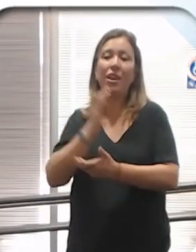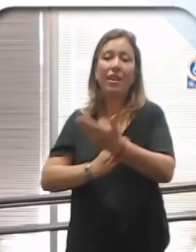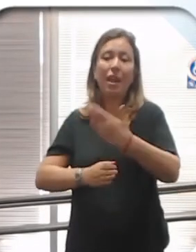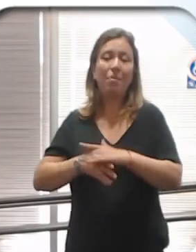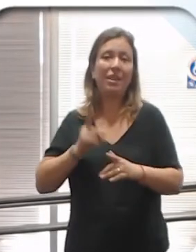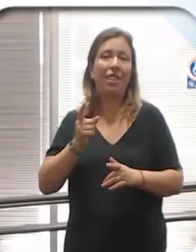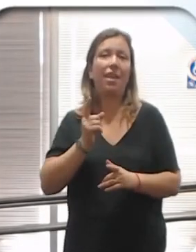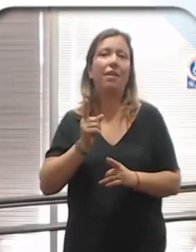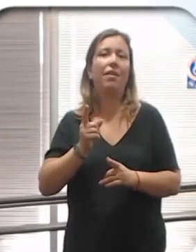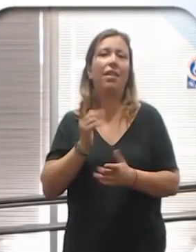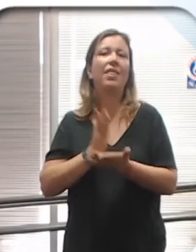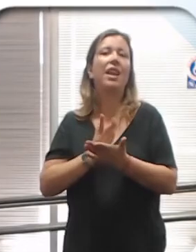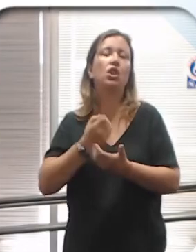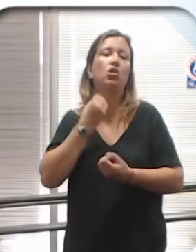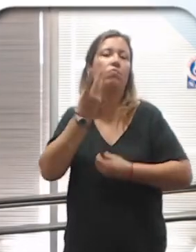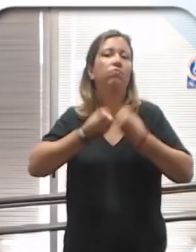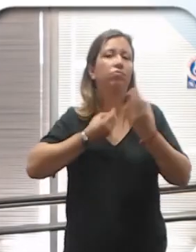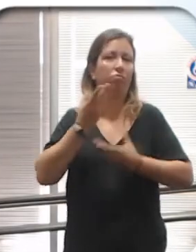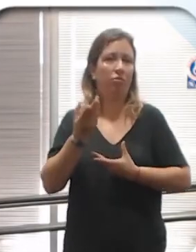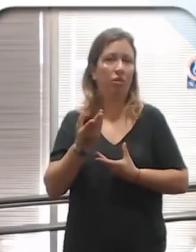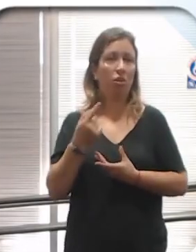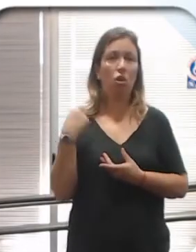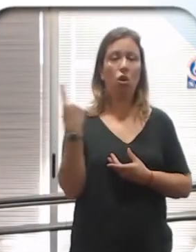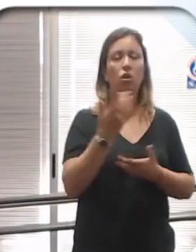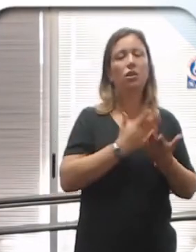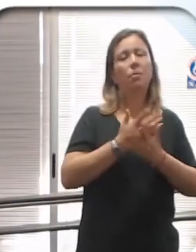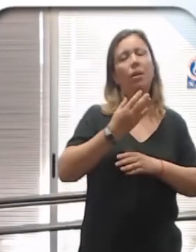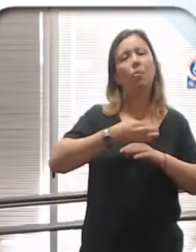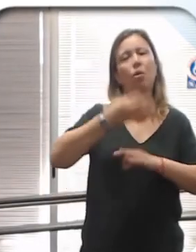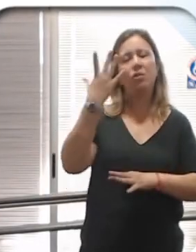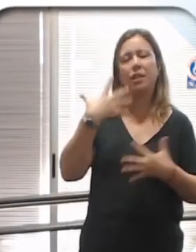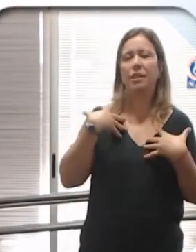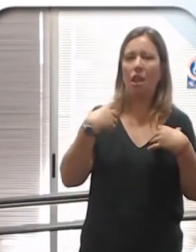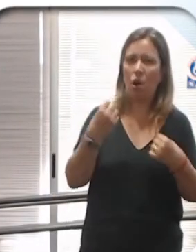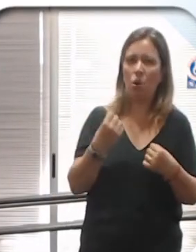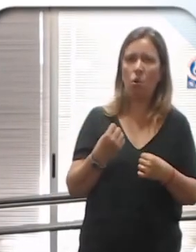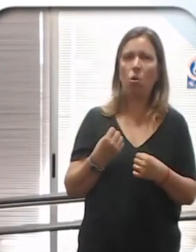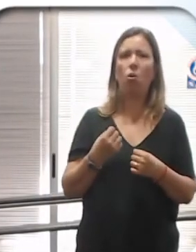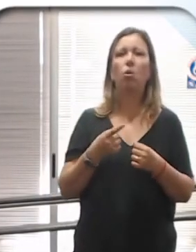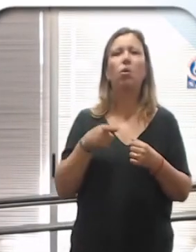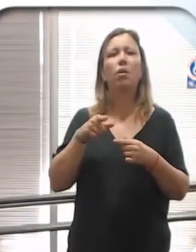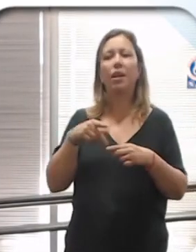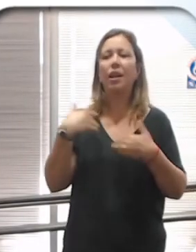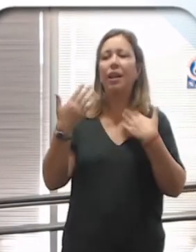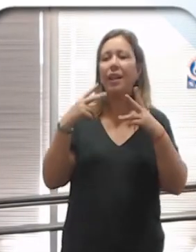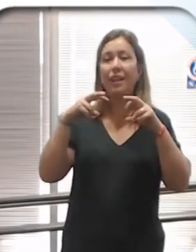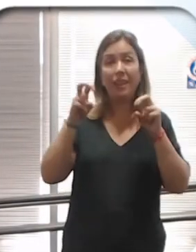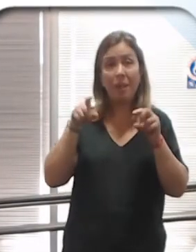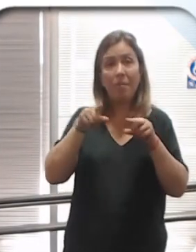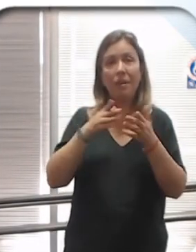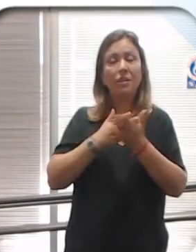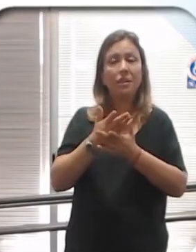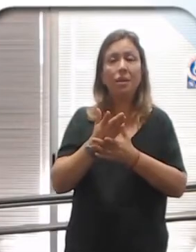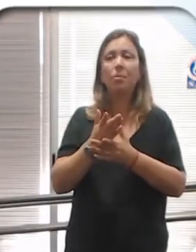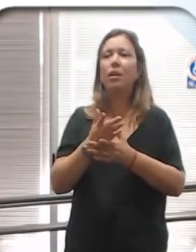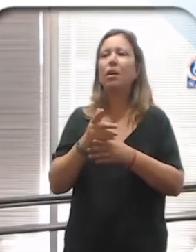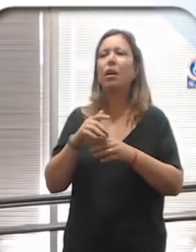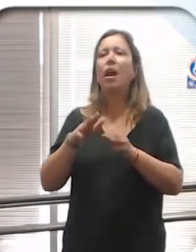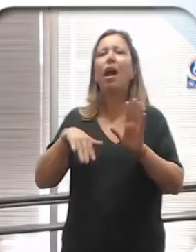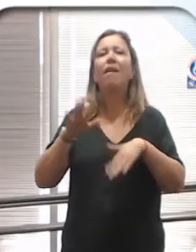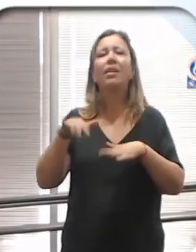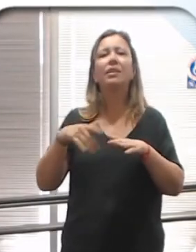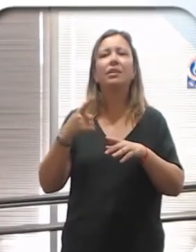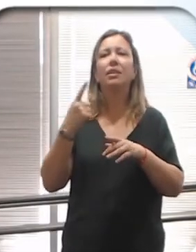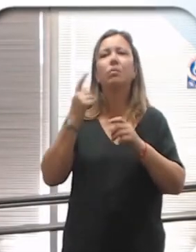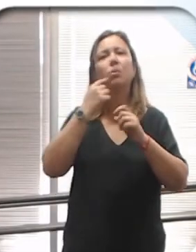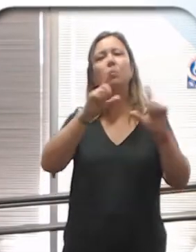estén. Mientras seamos los profesionales de la salud que estén hablando de este tema, nos va a pasar eso, de que de repente nos pasa